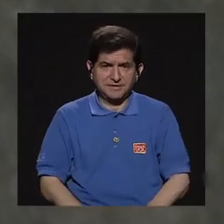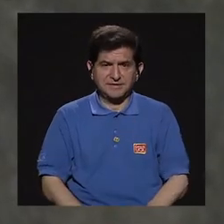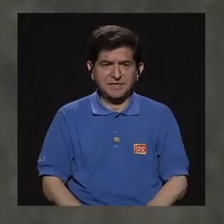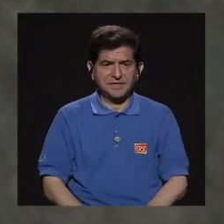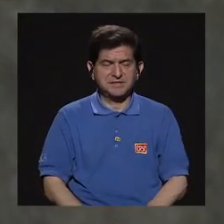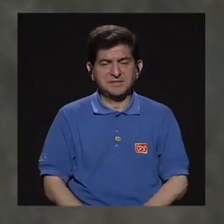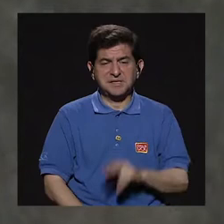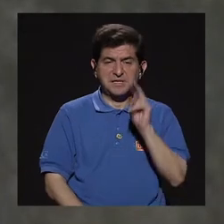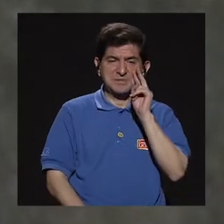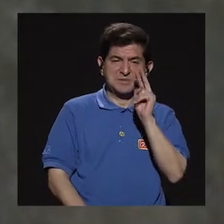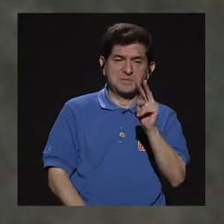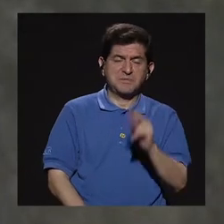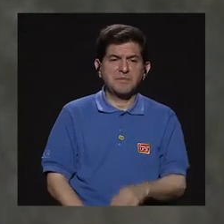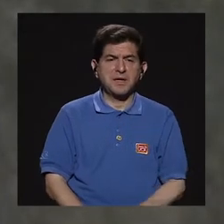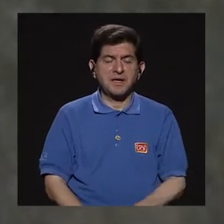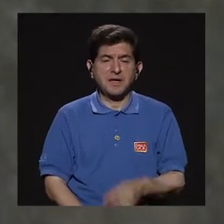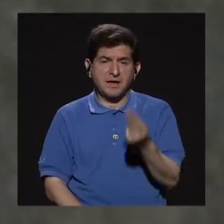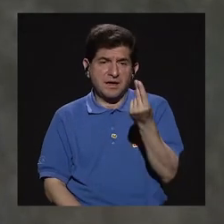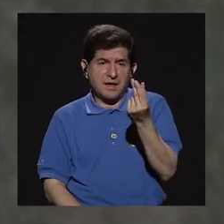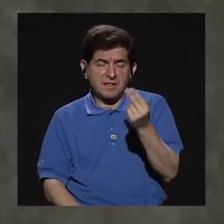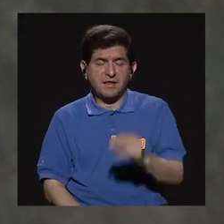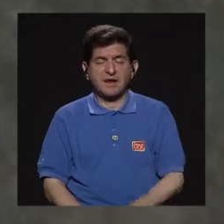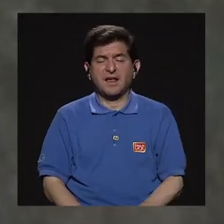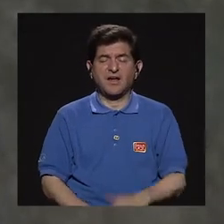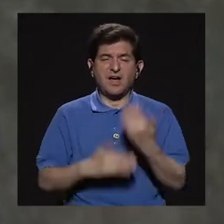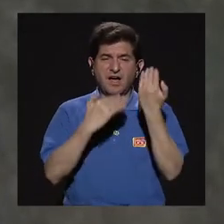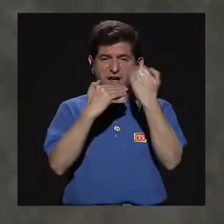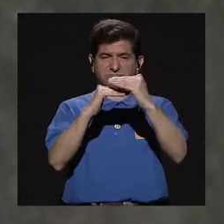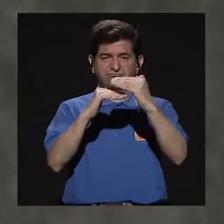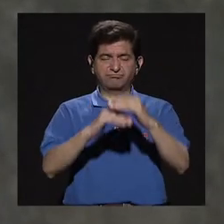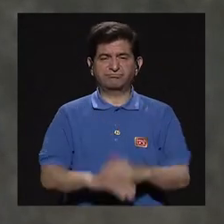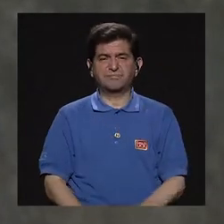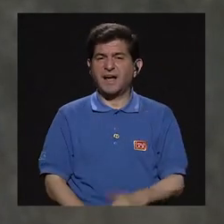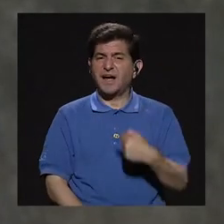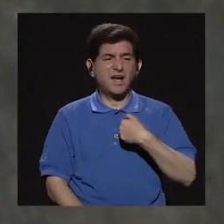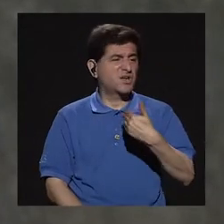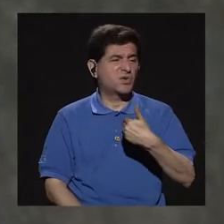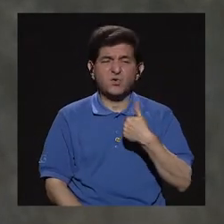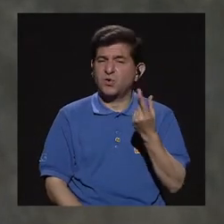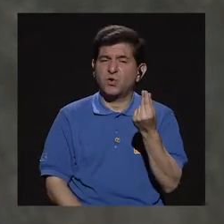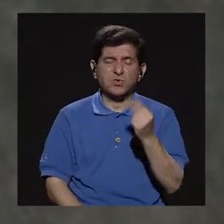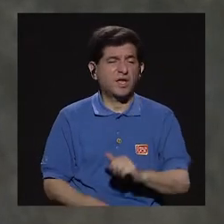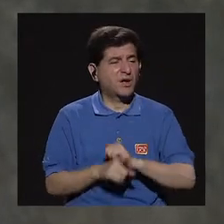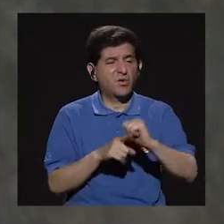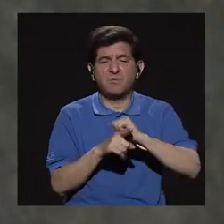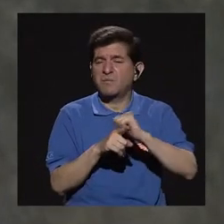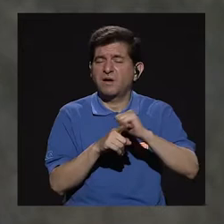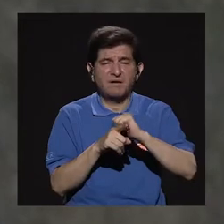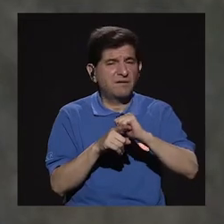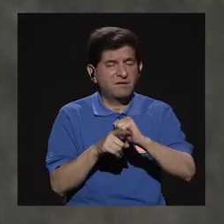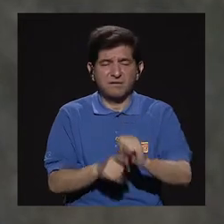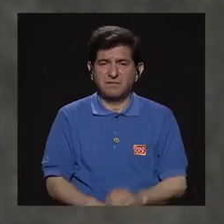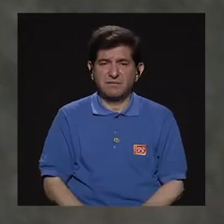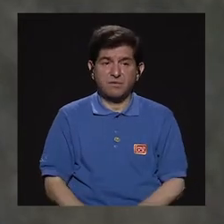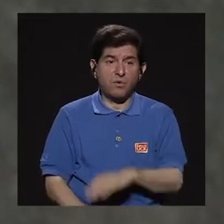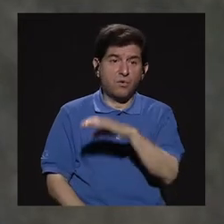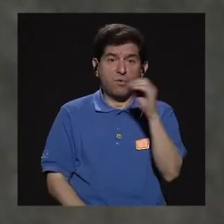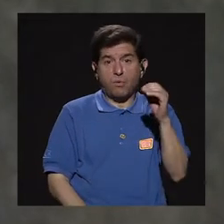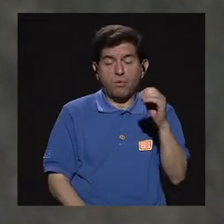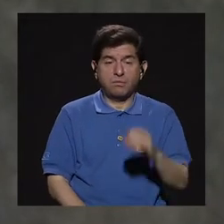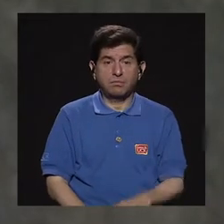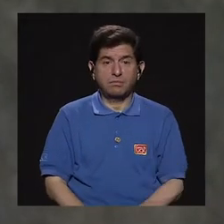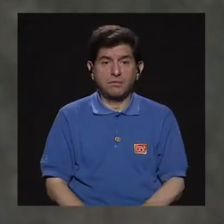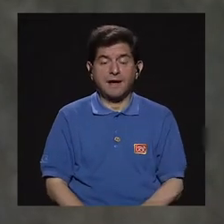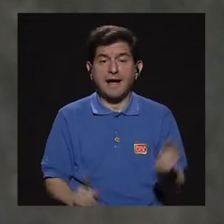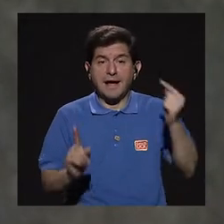ven como el recurso económico como una limitante. Entonces, ay, no tengo dinero tal vez para capacitarme. Incluso,